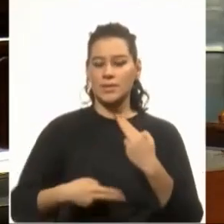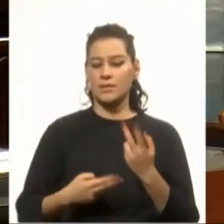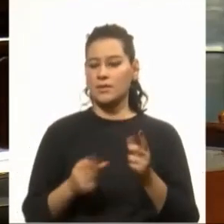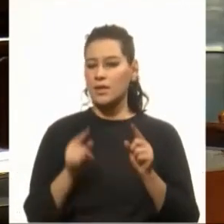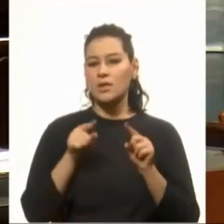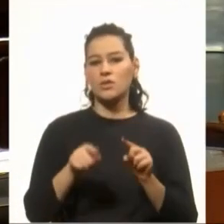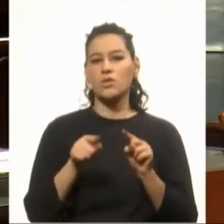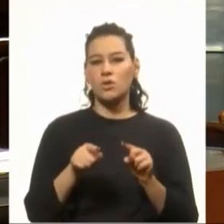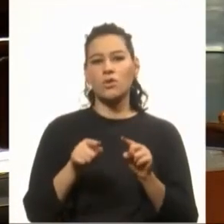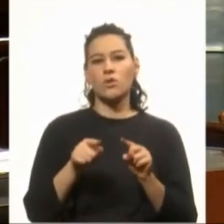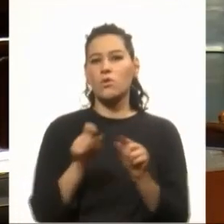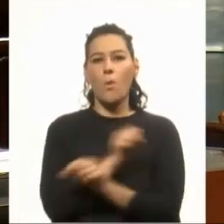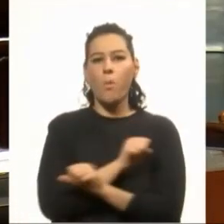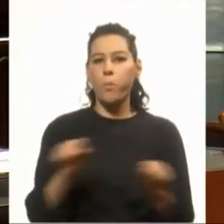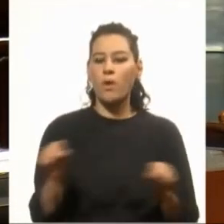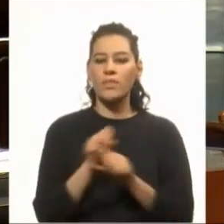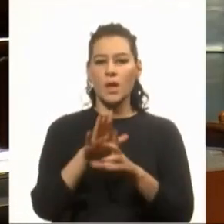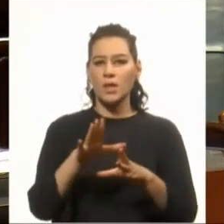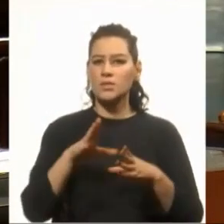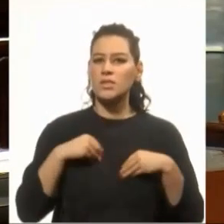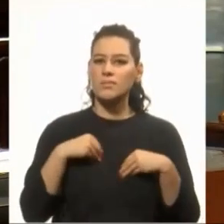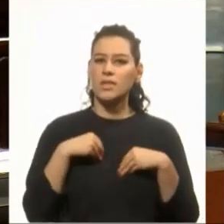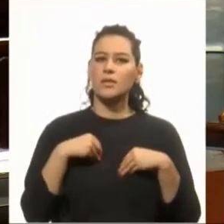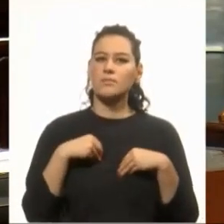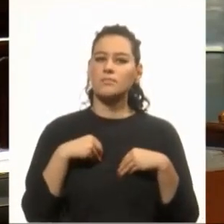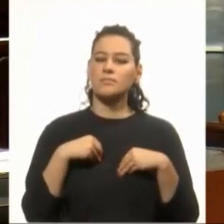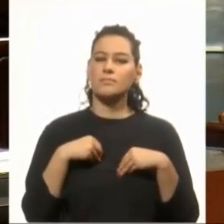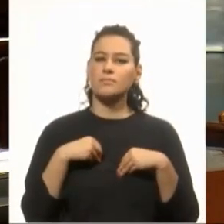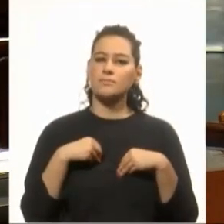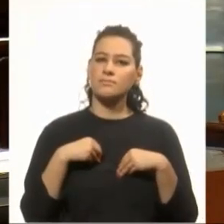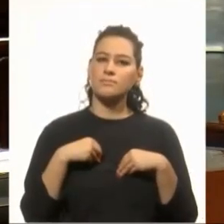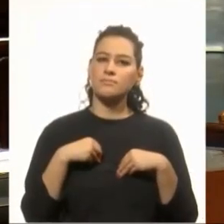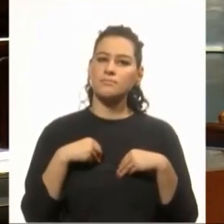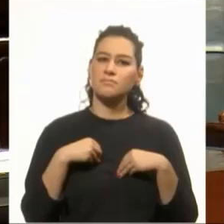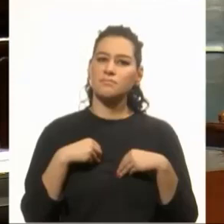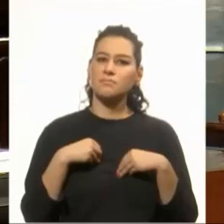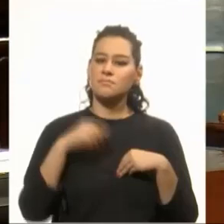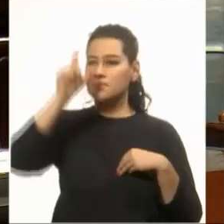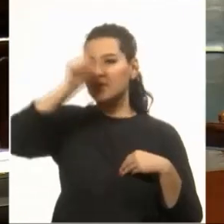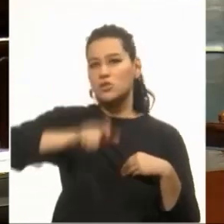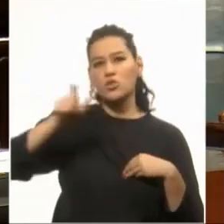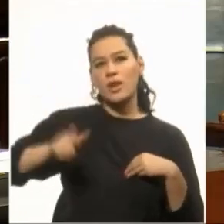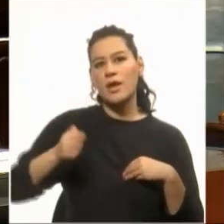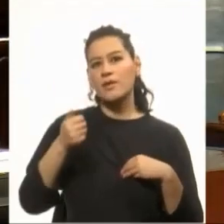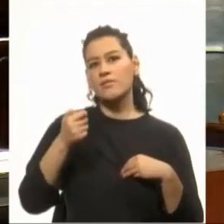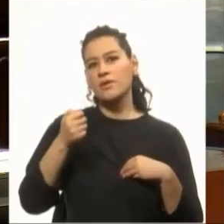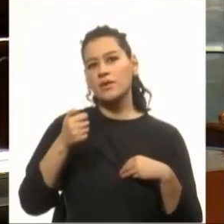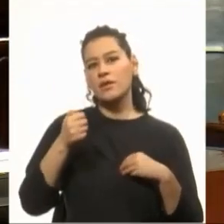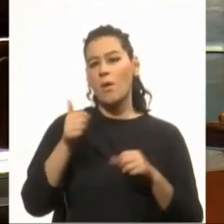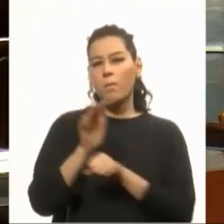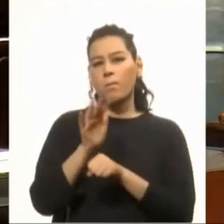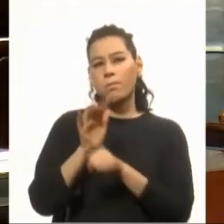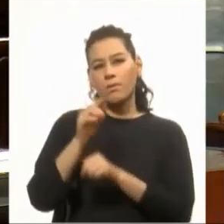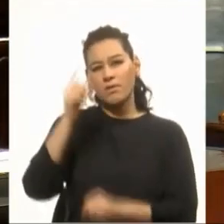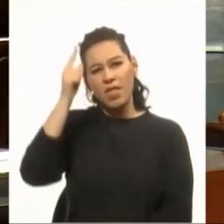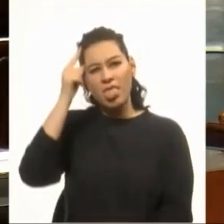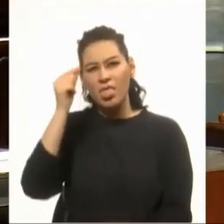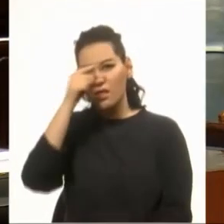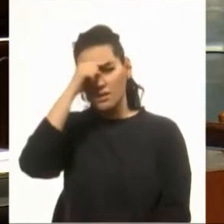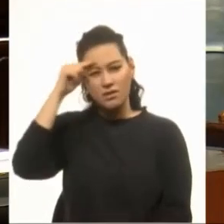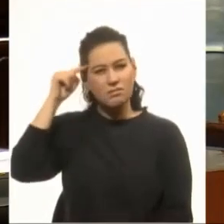Es inadmisible que se trate al riverense en promedio como un retardado.